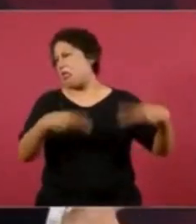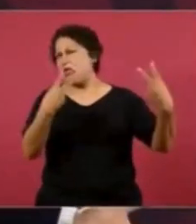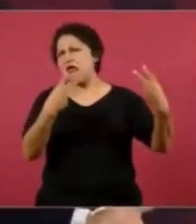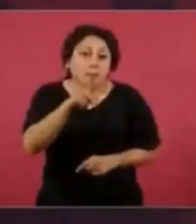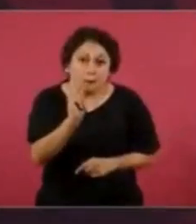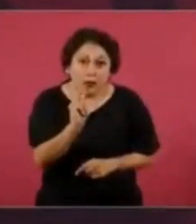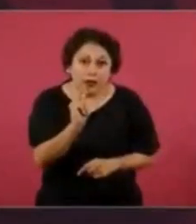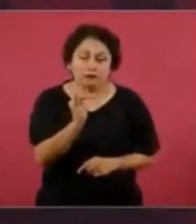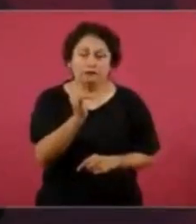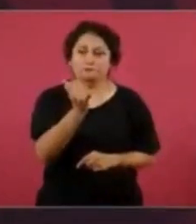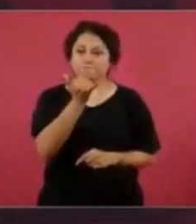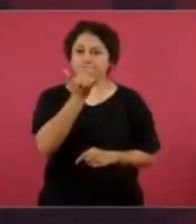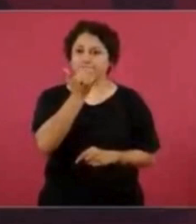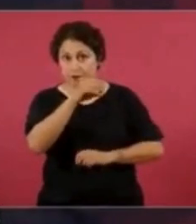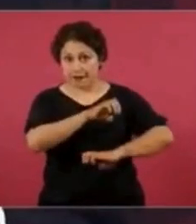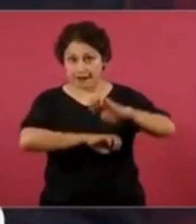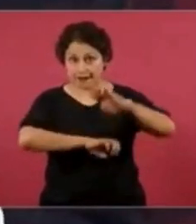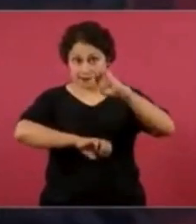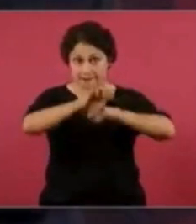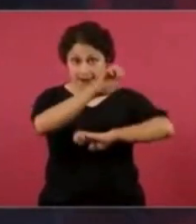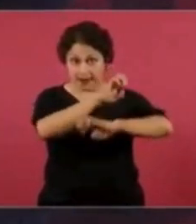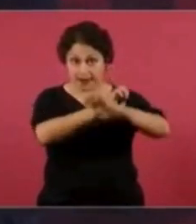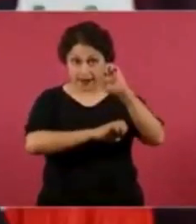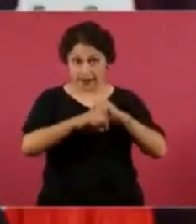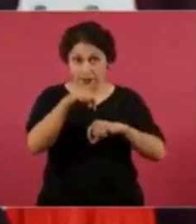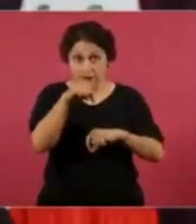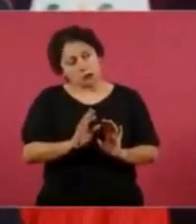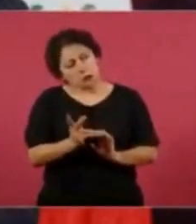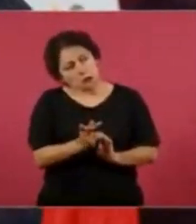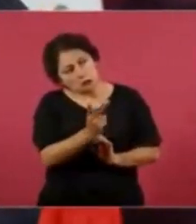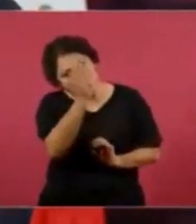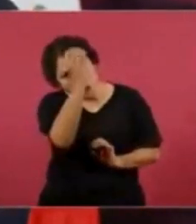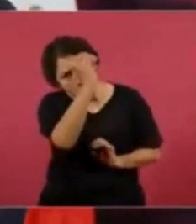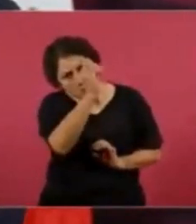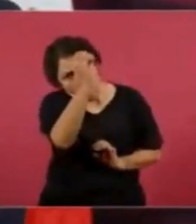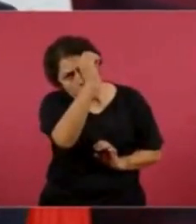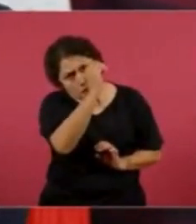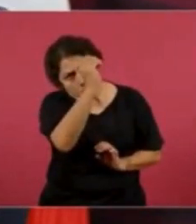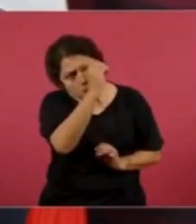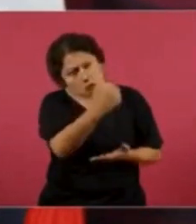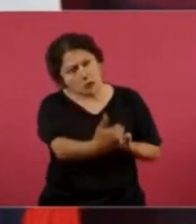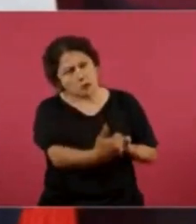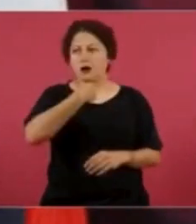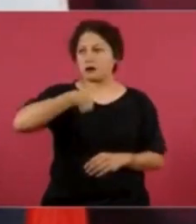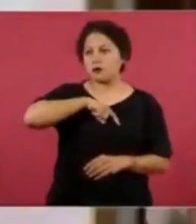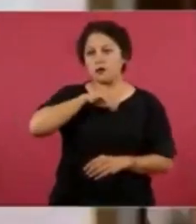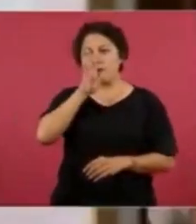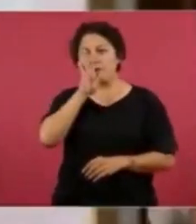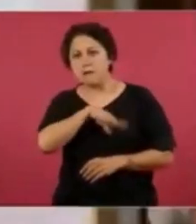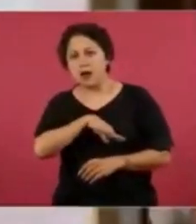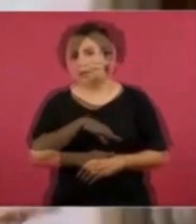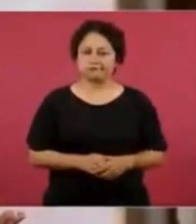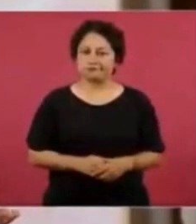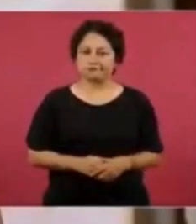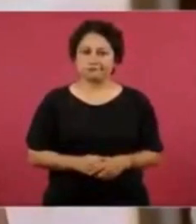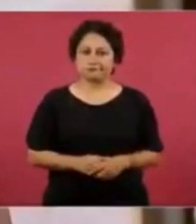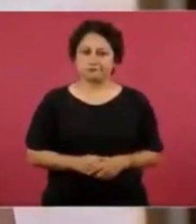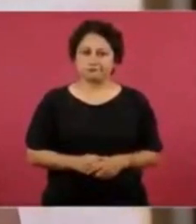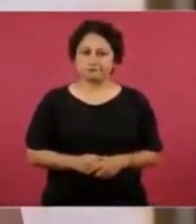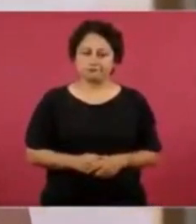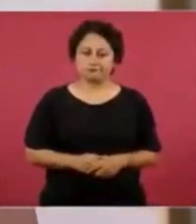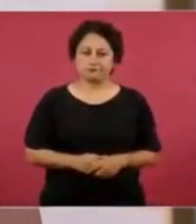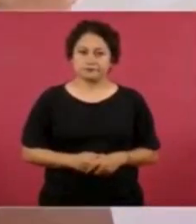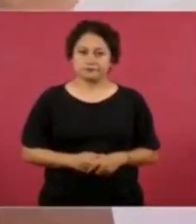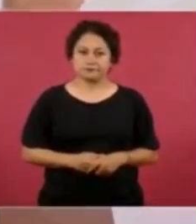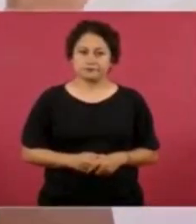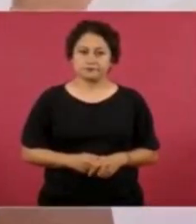particular ante el Rey de España o el Departamento de Estado de los Estados Unidos, como ha ocurrido en situaciones previas. En